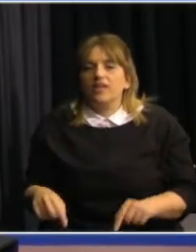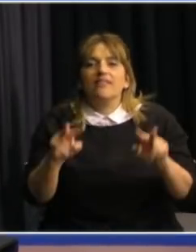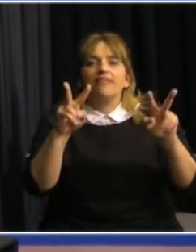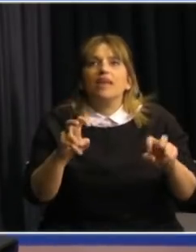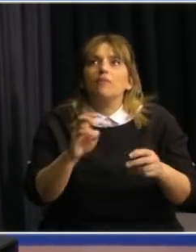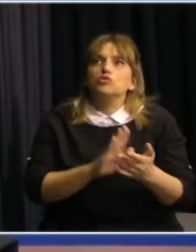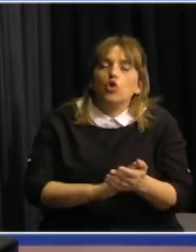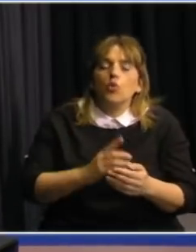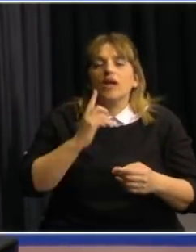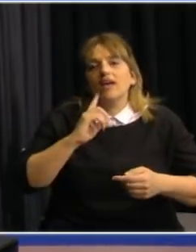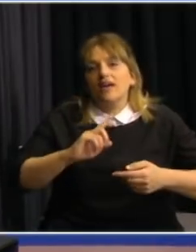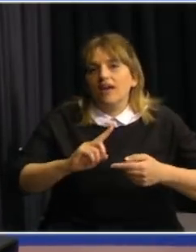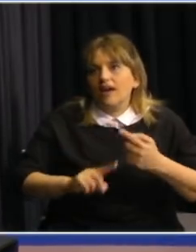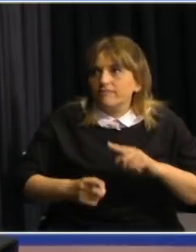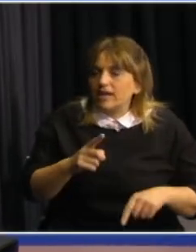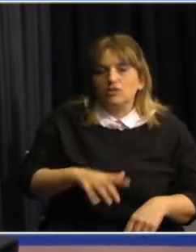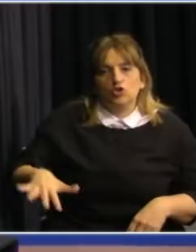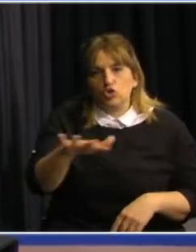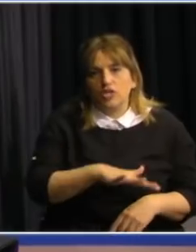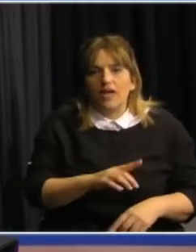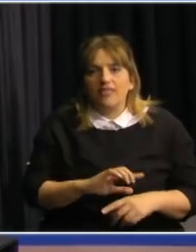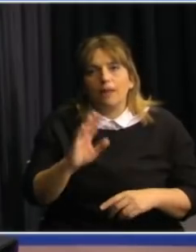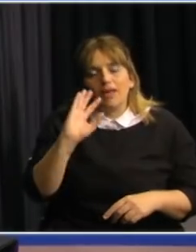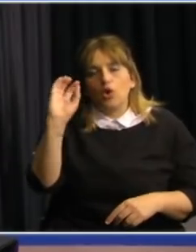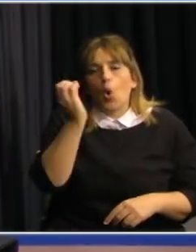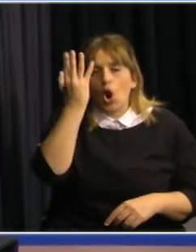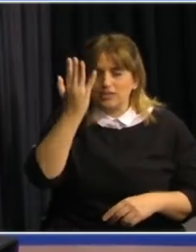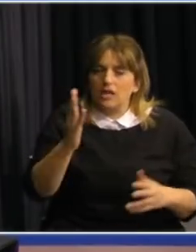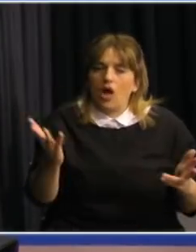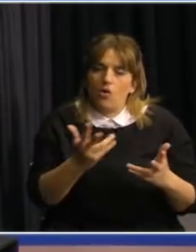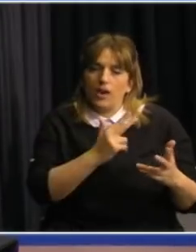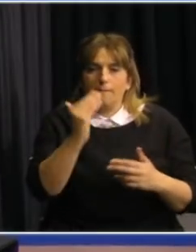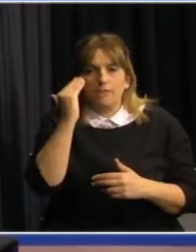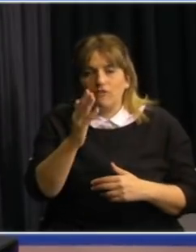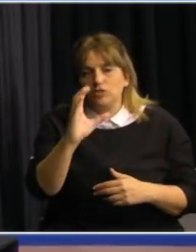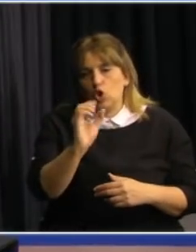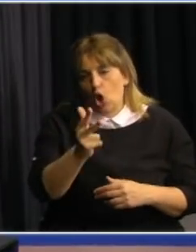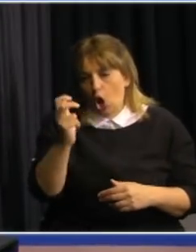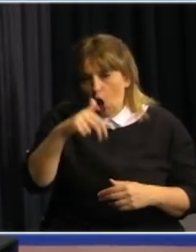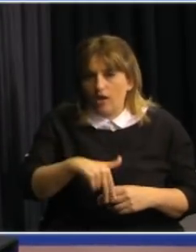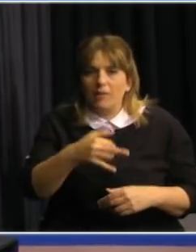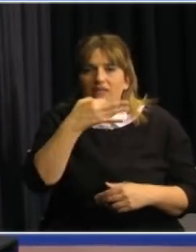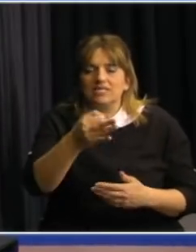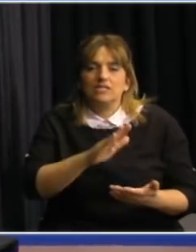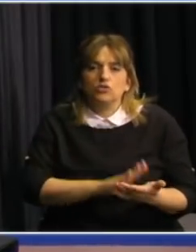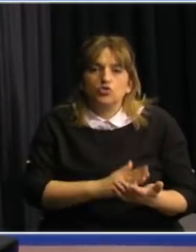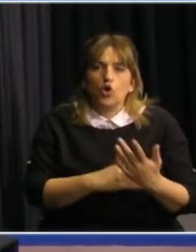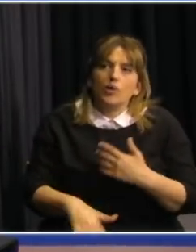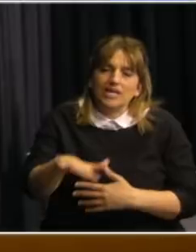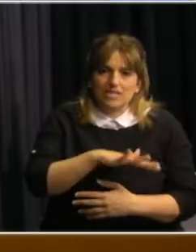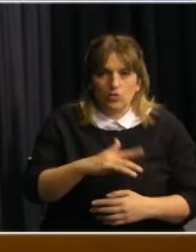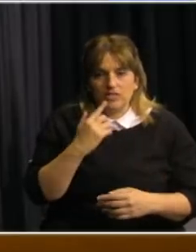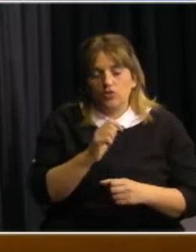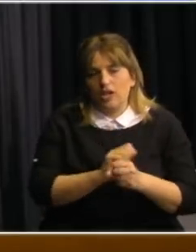comportamiento social y al concepto del que el profesor Joven se va a expandir luego sobre el concepto de fatiga de la pandemia.